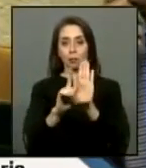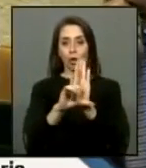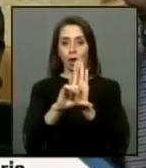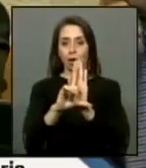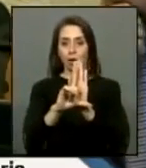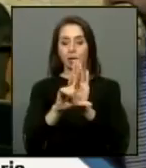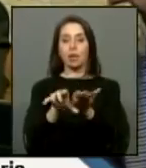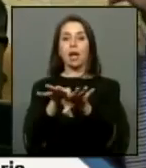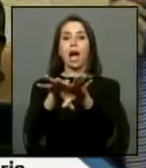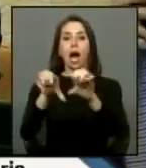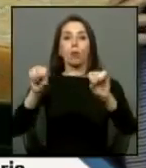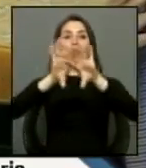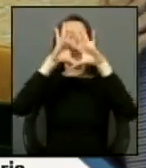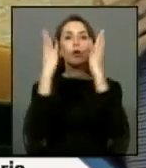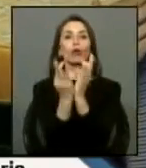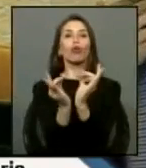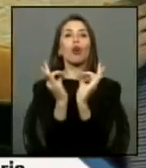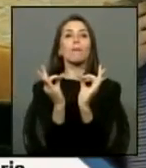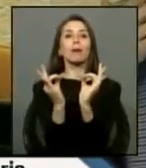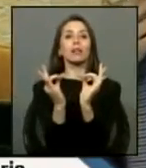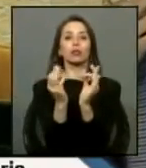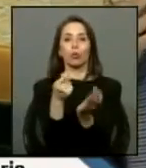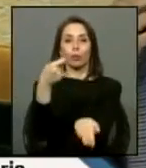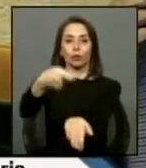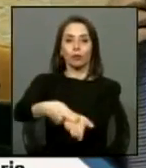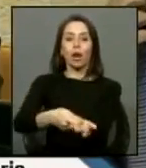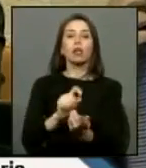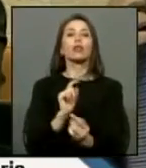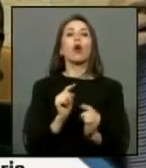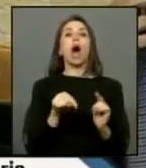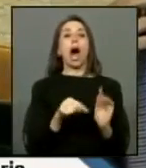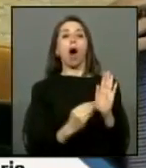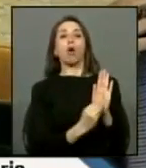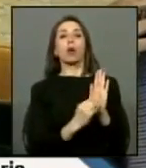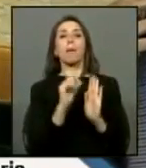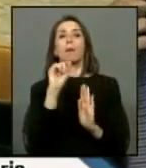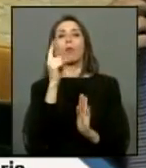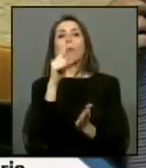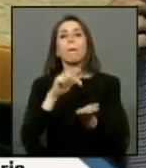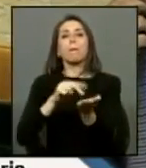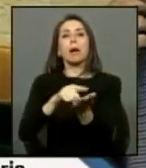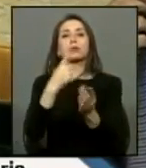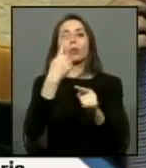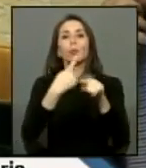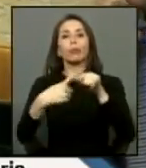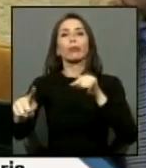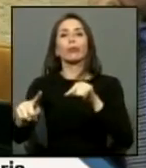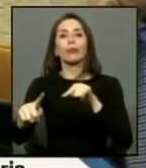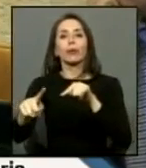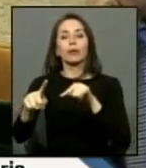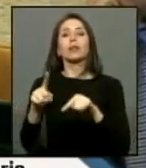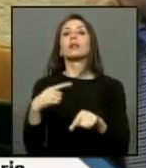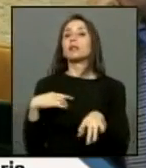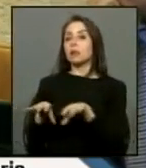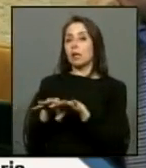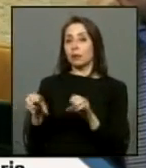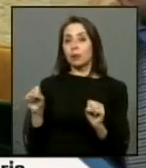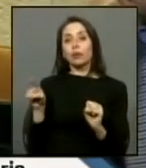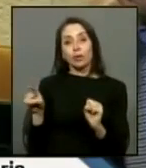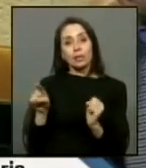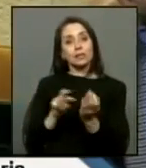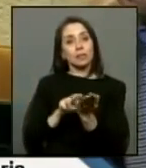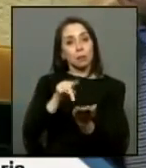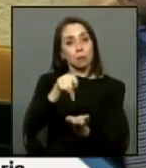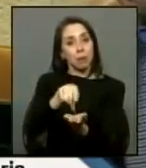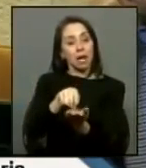un acuerdo global y no solo un primer paso y concuerdo entonces con que ese paso sea